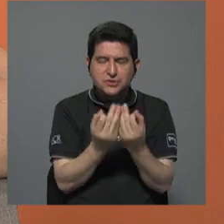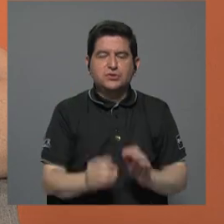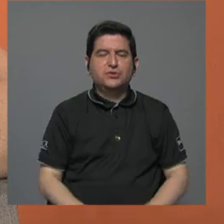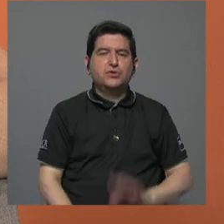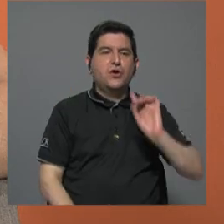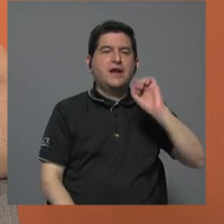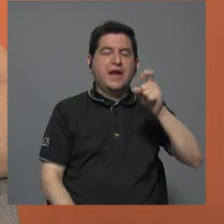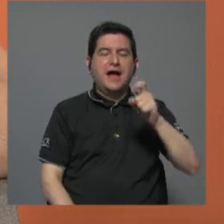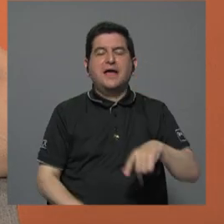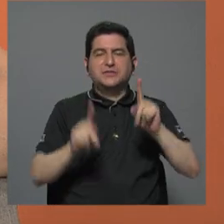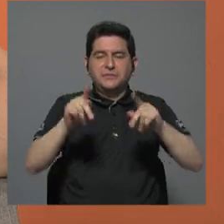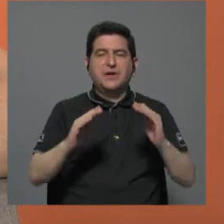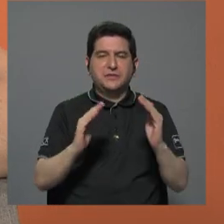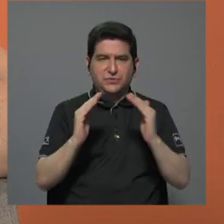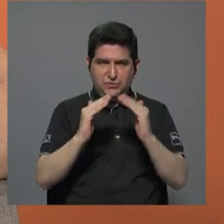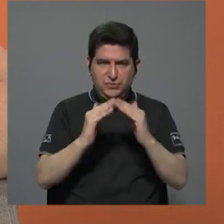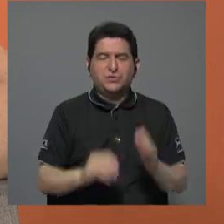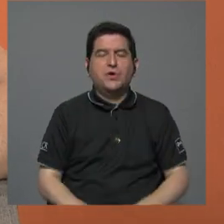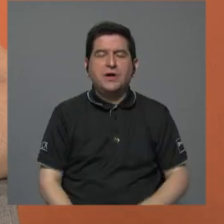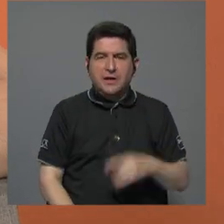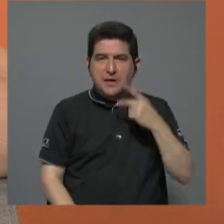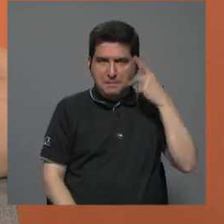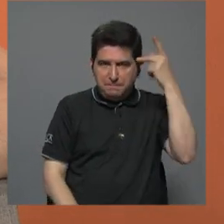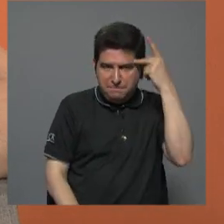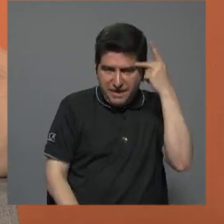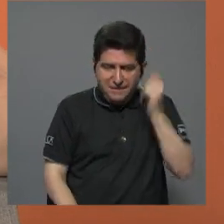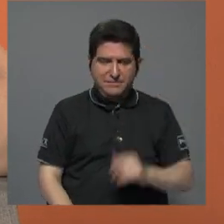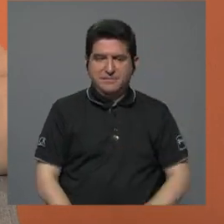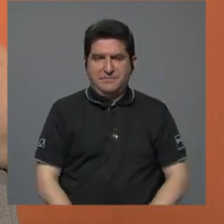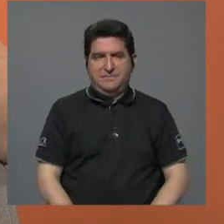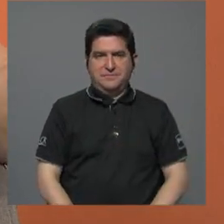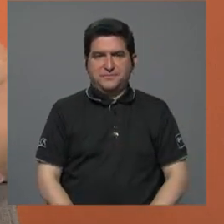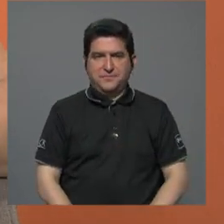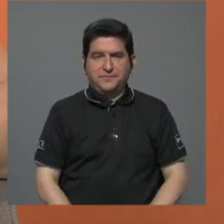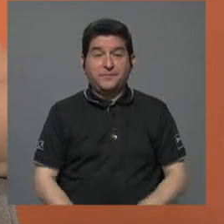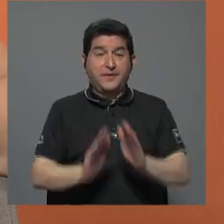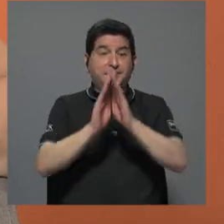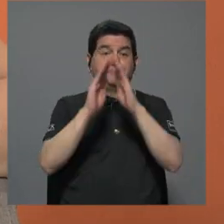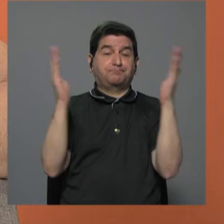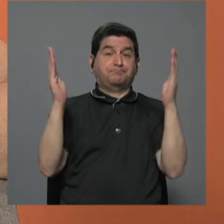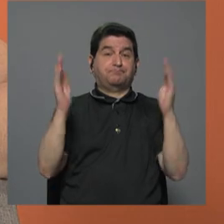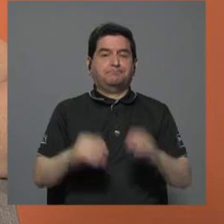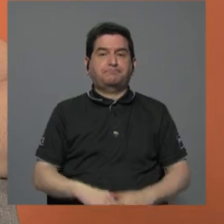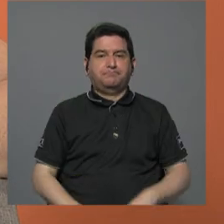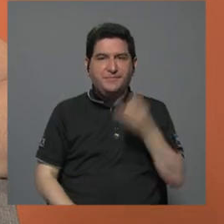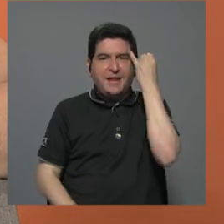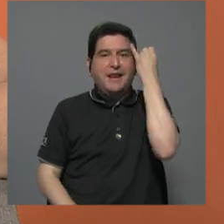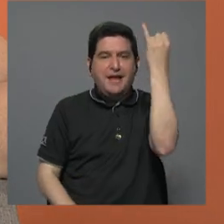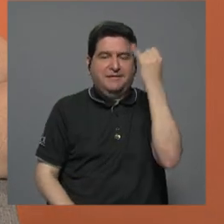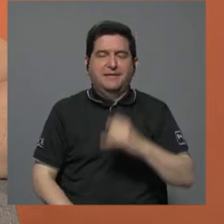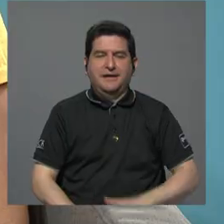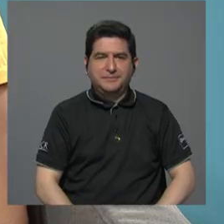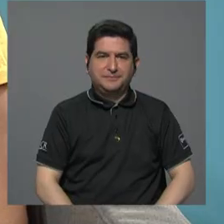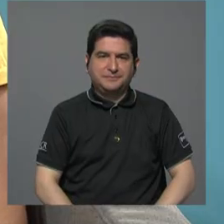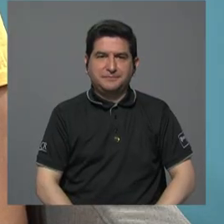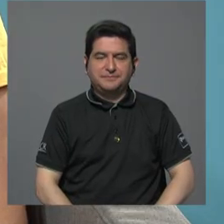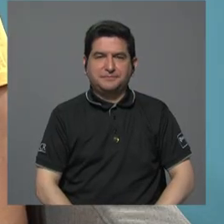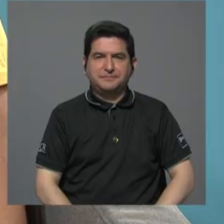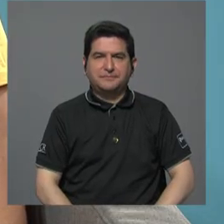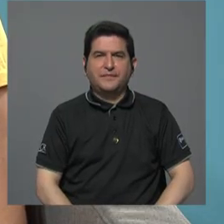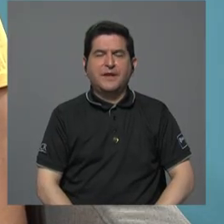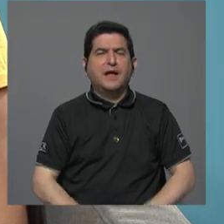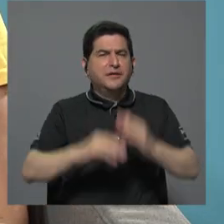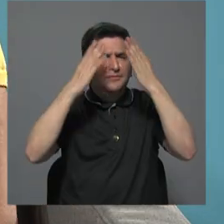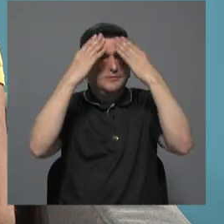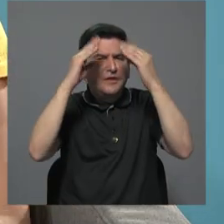ex convivientes, padres de los niños y las niñas. Exactamente, entonces se amplía mucho más este concepto. Sí, hay